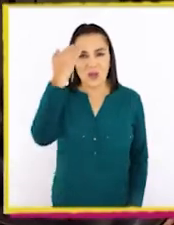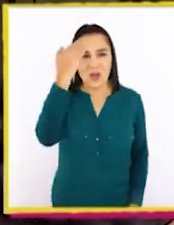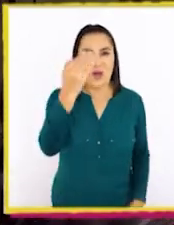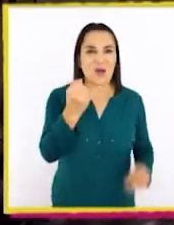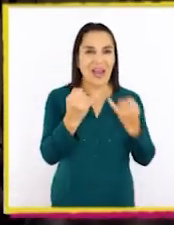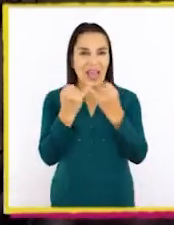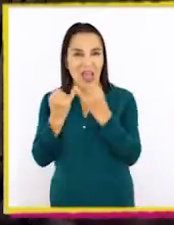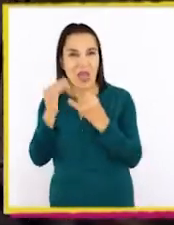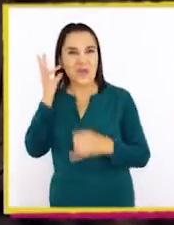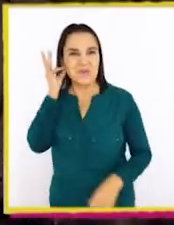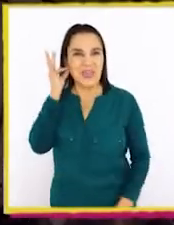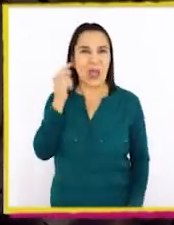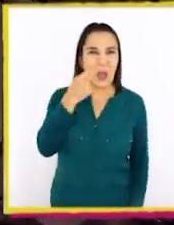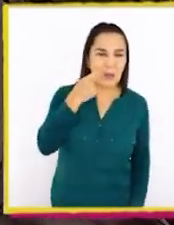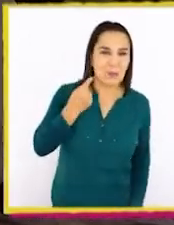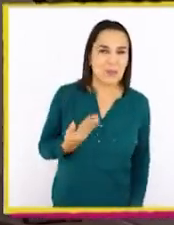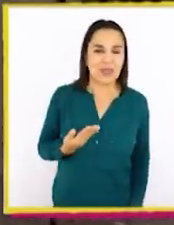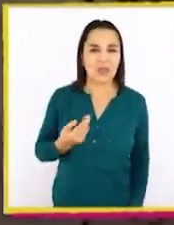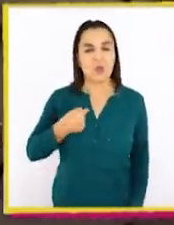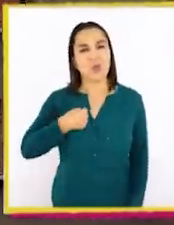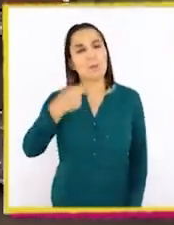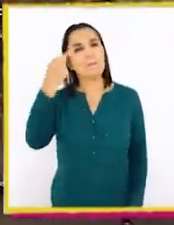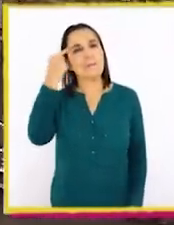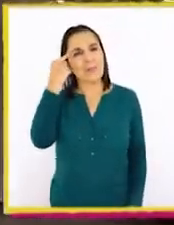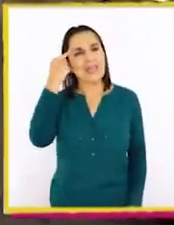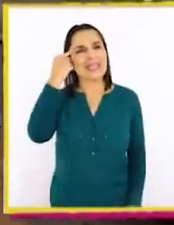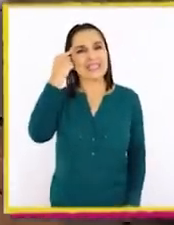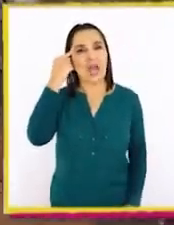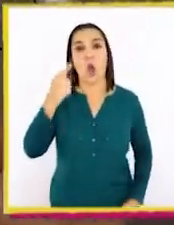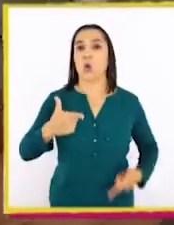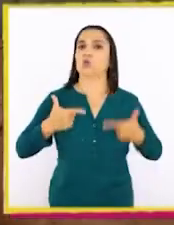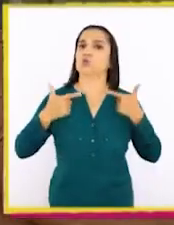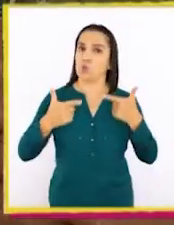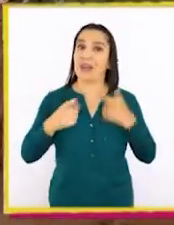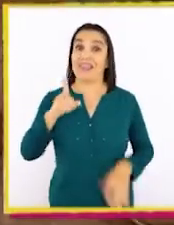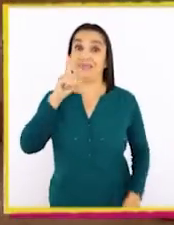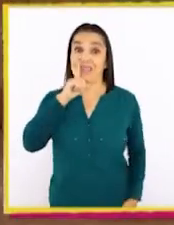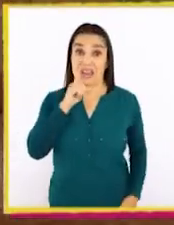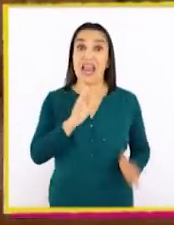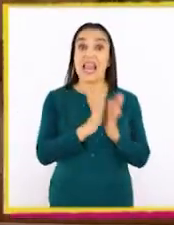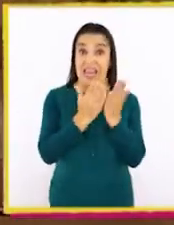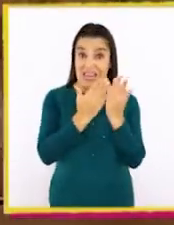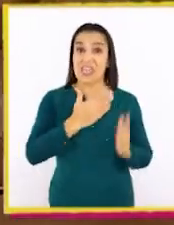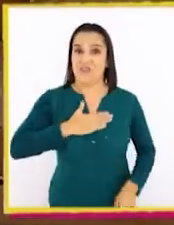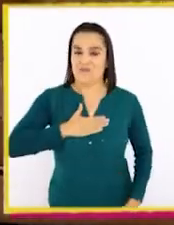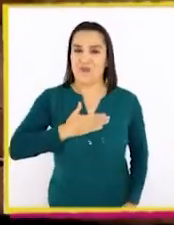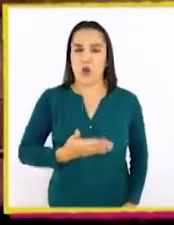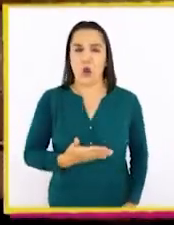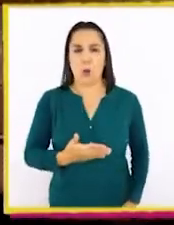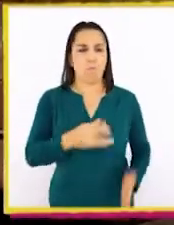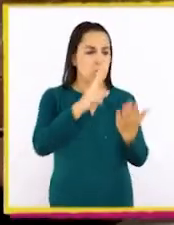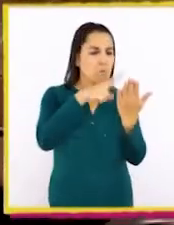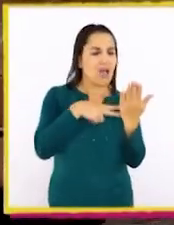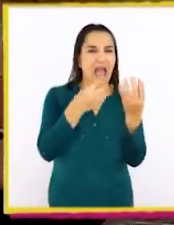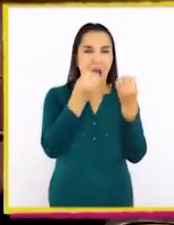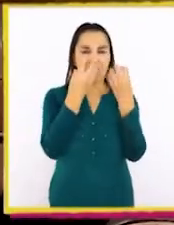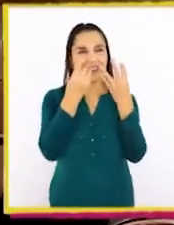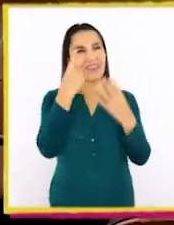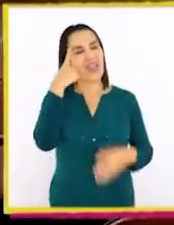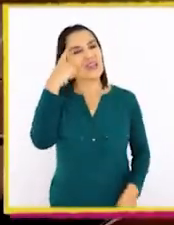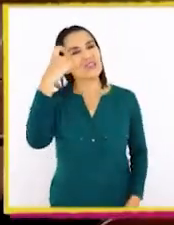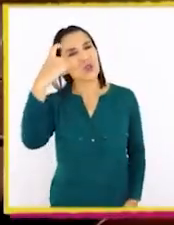¡Hola, amigas y amigos! Estaba pensando en la suerte de tener estos libros y poder aprender,